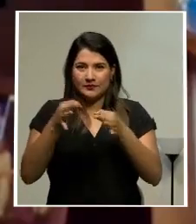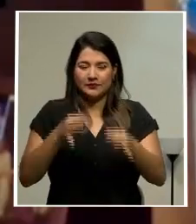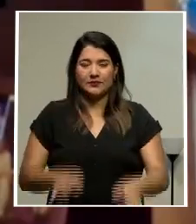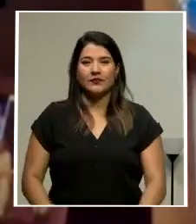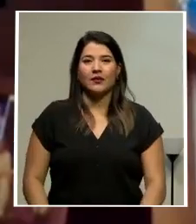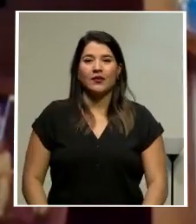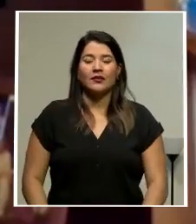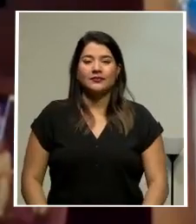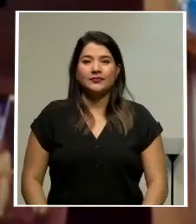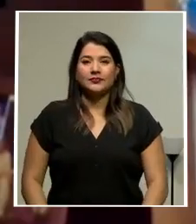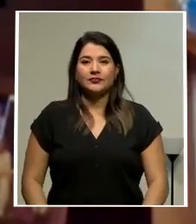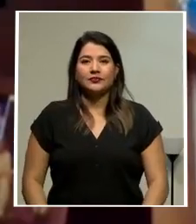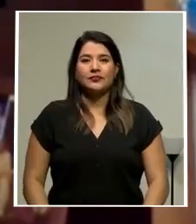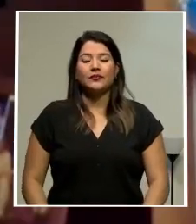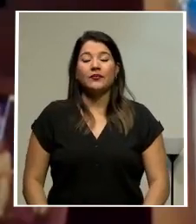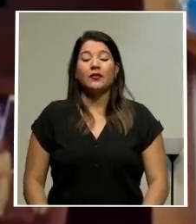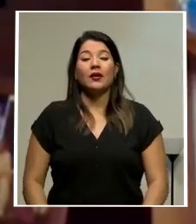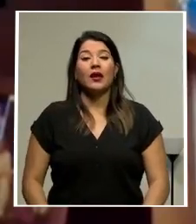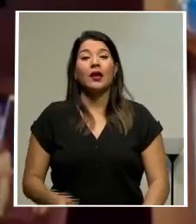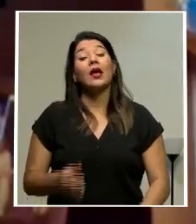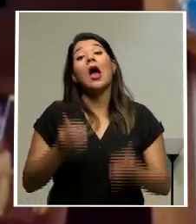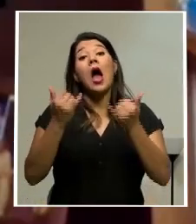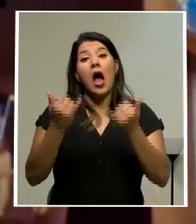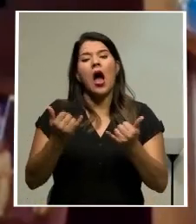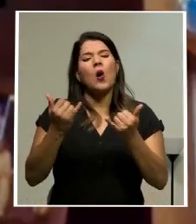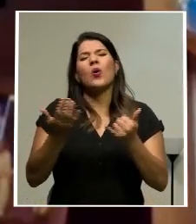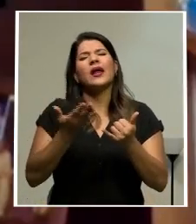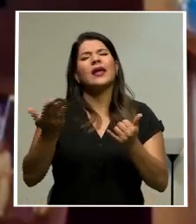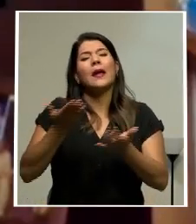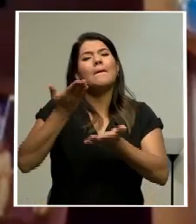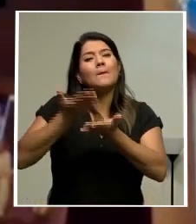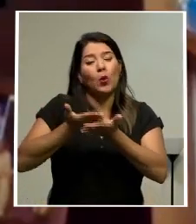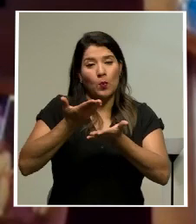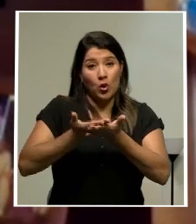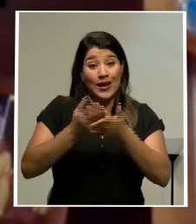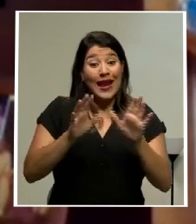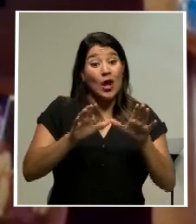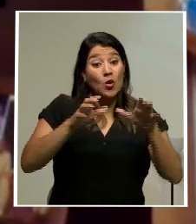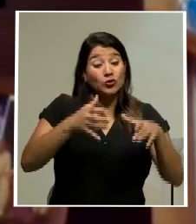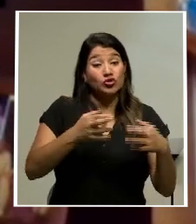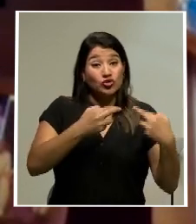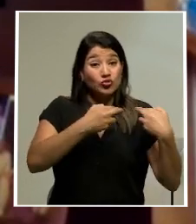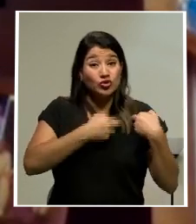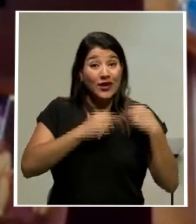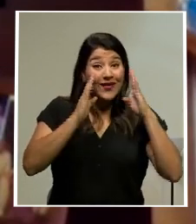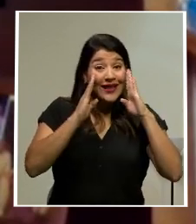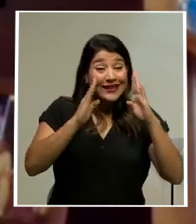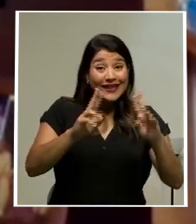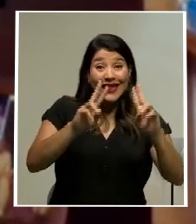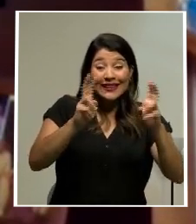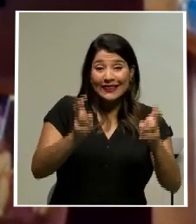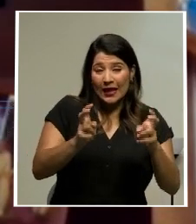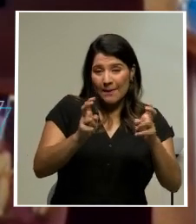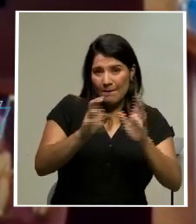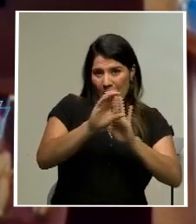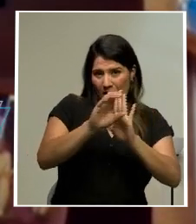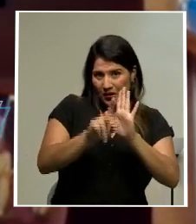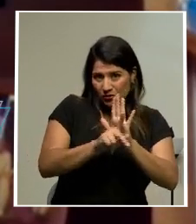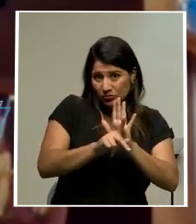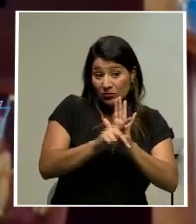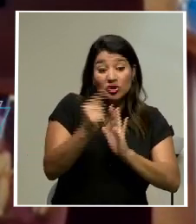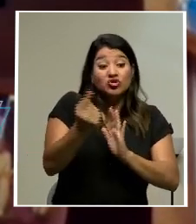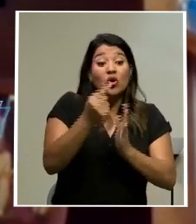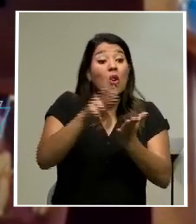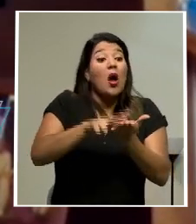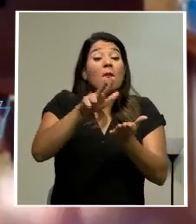Lo que se está proponiendo y es lo que va a hacer la Comisión de Asuntos Constitucionales es simplemente aprobar un artículo nuevo que diga